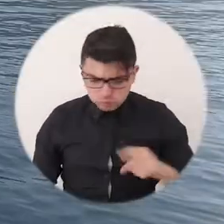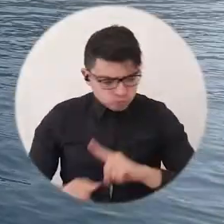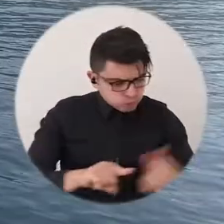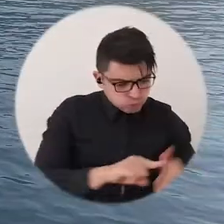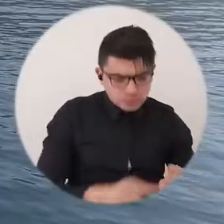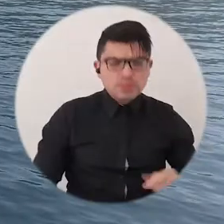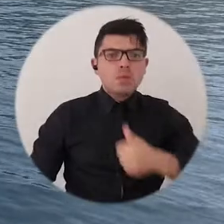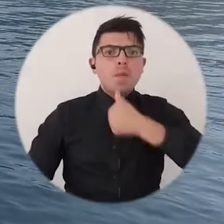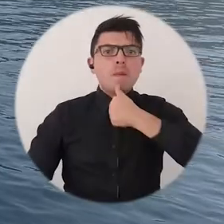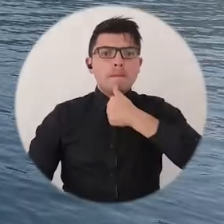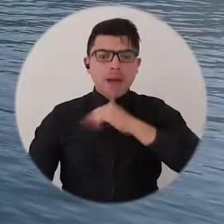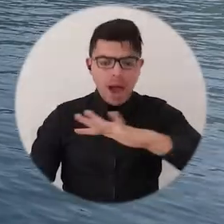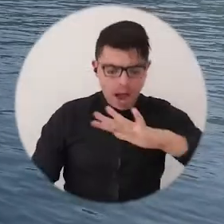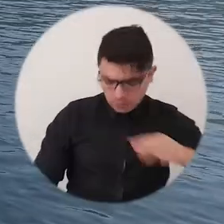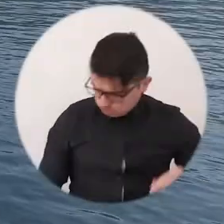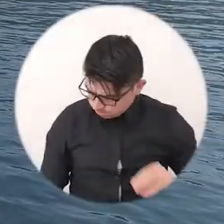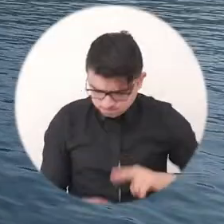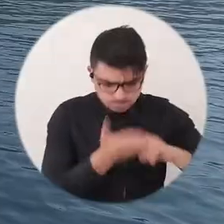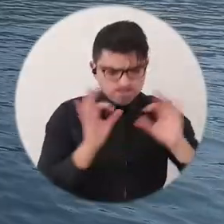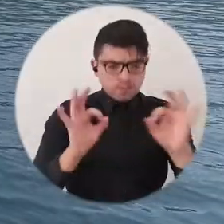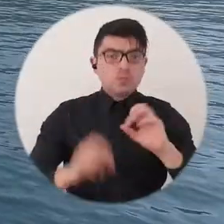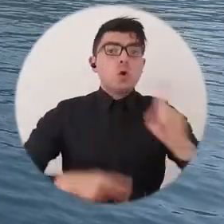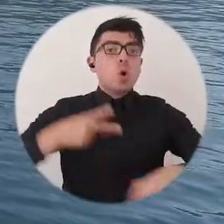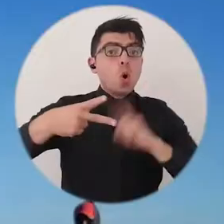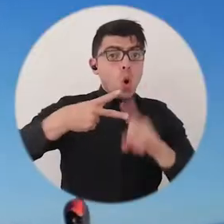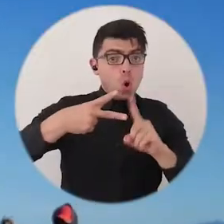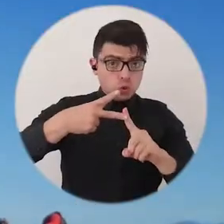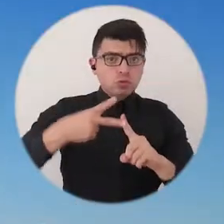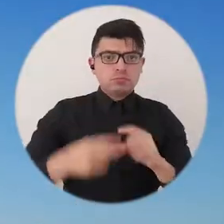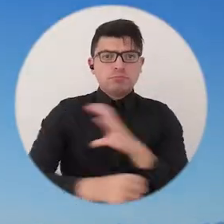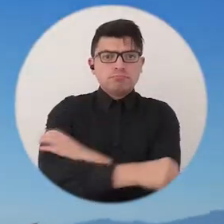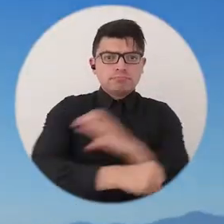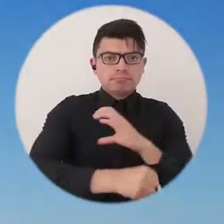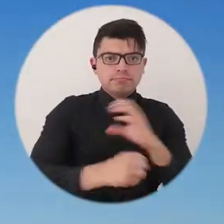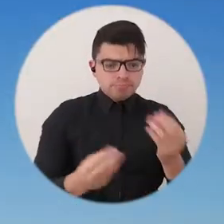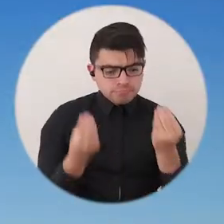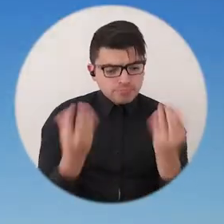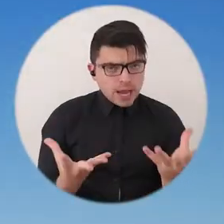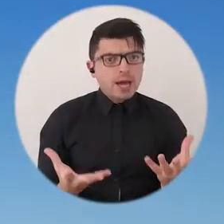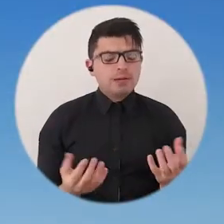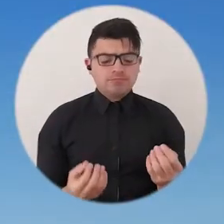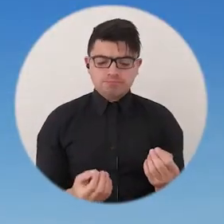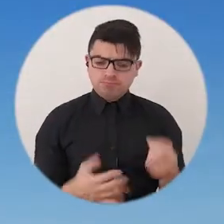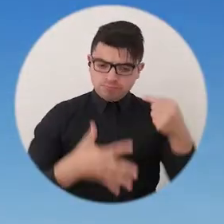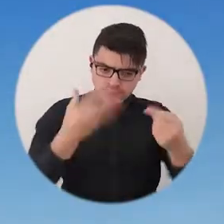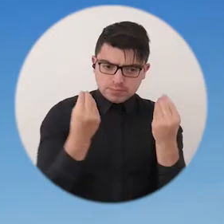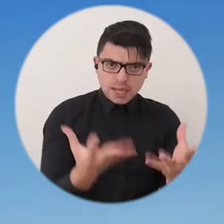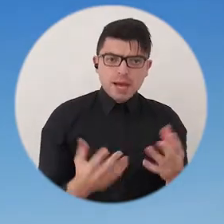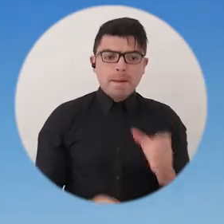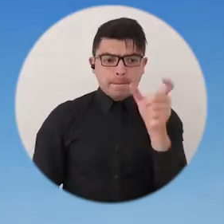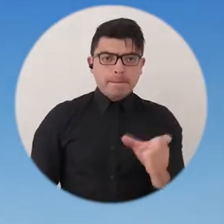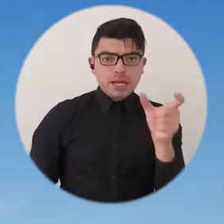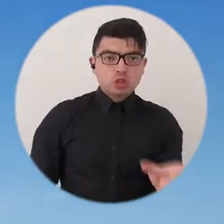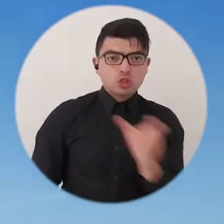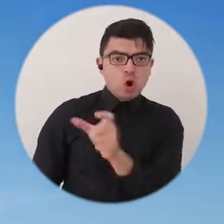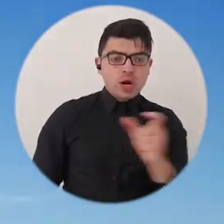poderle brindar capacidades a los pescadores que viven de esta actividad para que puedan tener mejores resultados en sus faenas